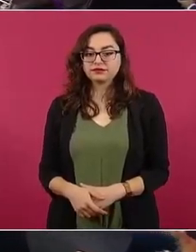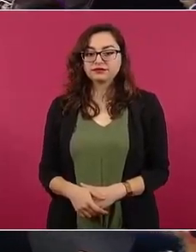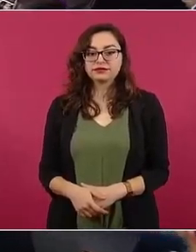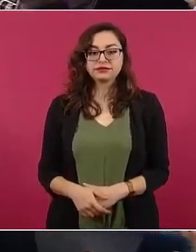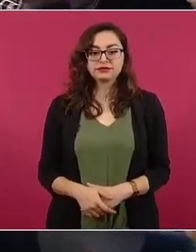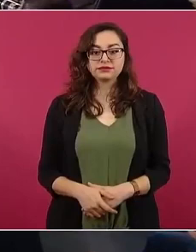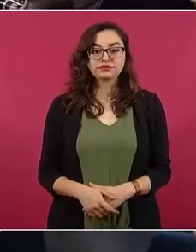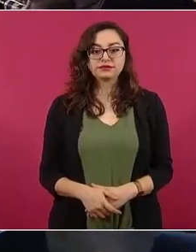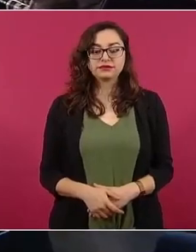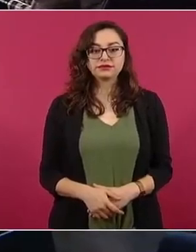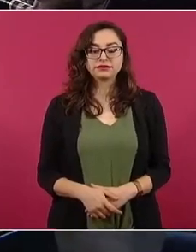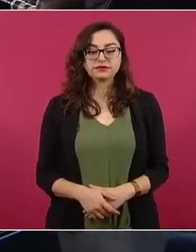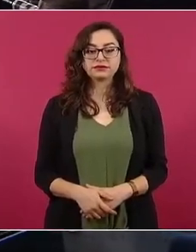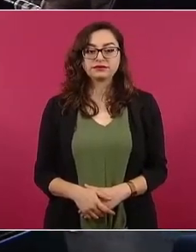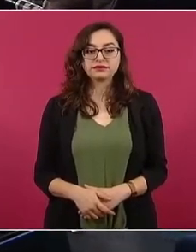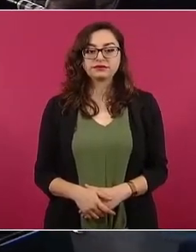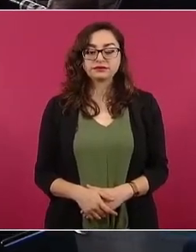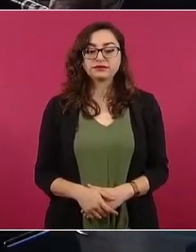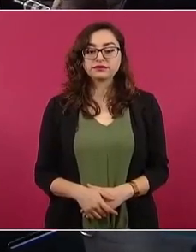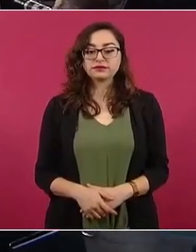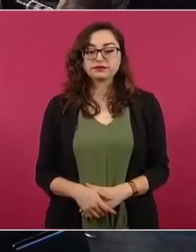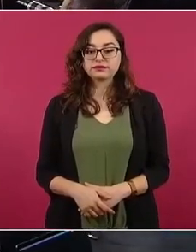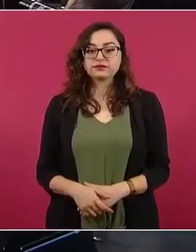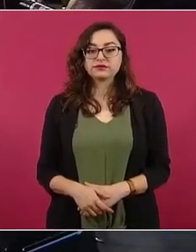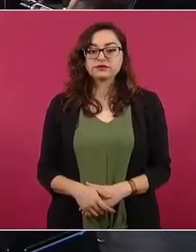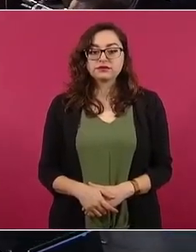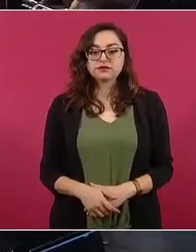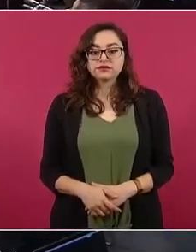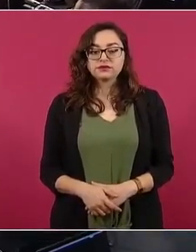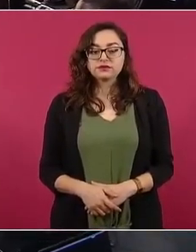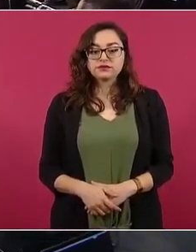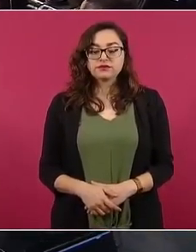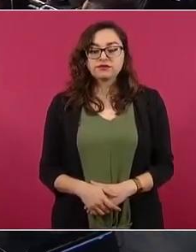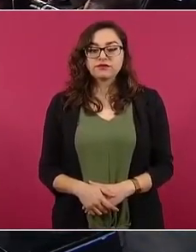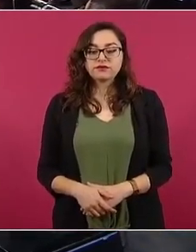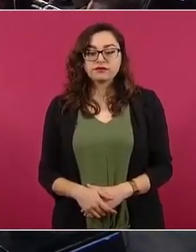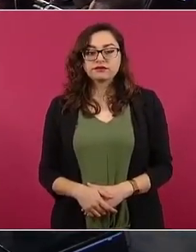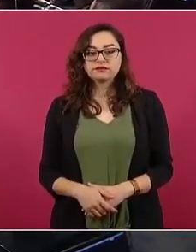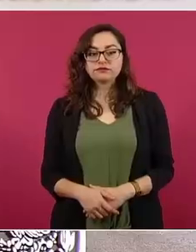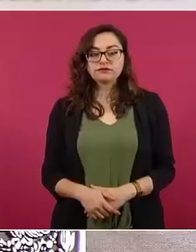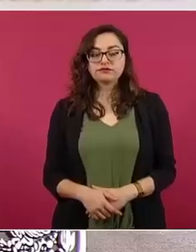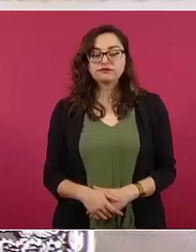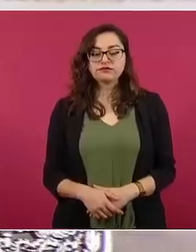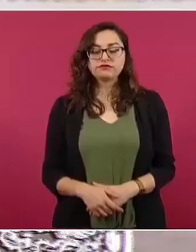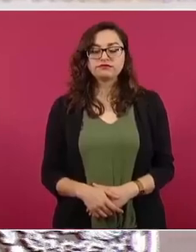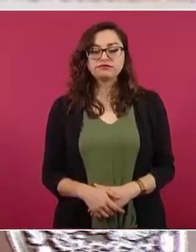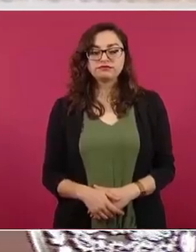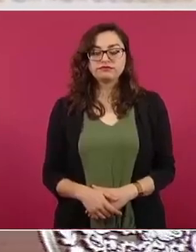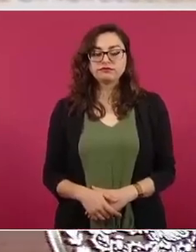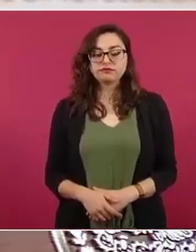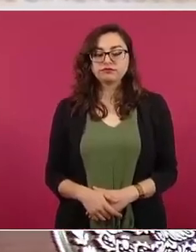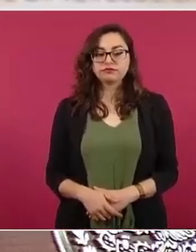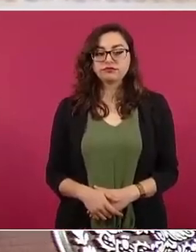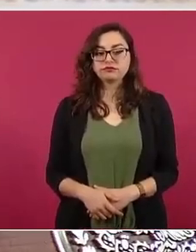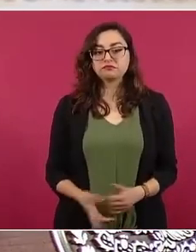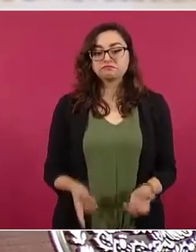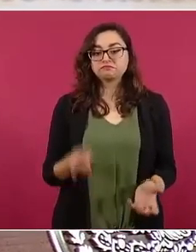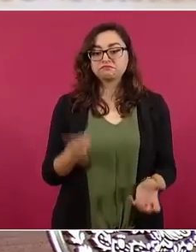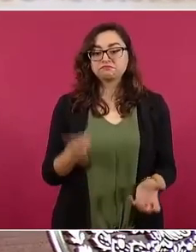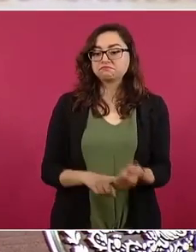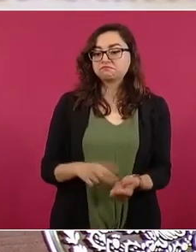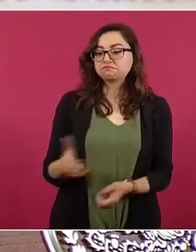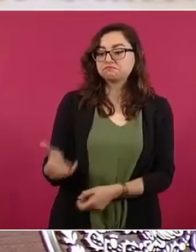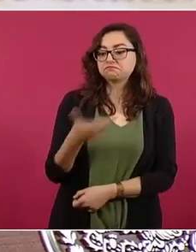más lujosos,